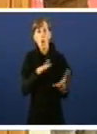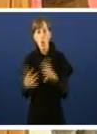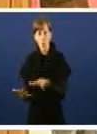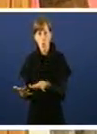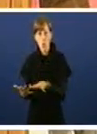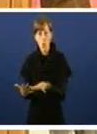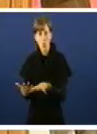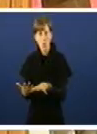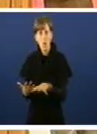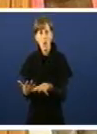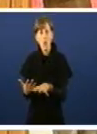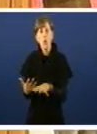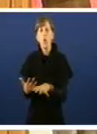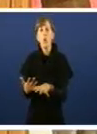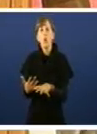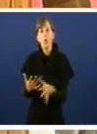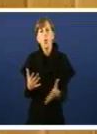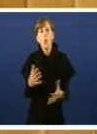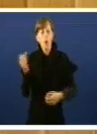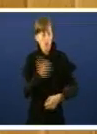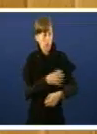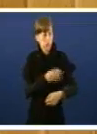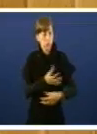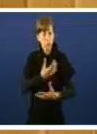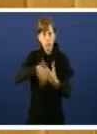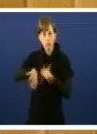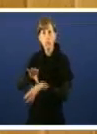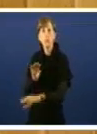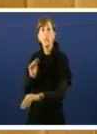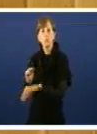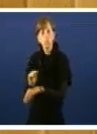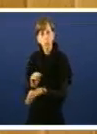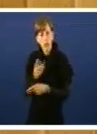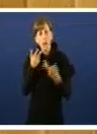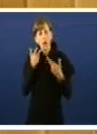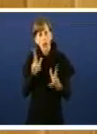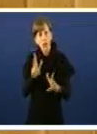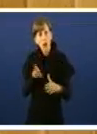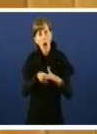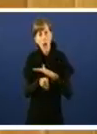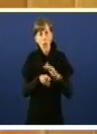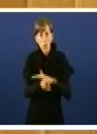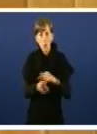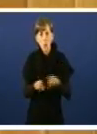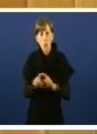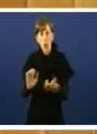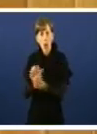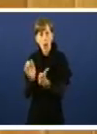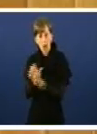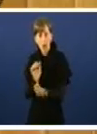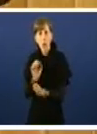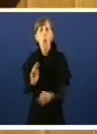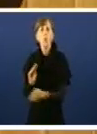través da expatriación do noso aforro, que os nosos recursos vayan en forma de crédito, en forma de